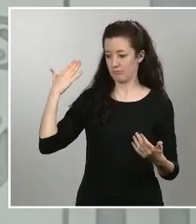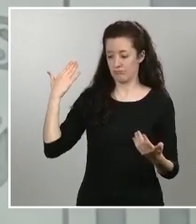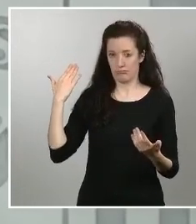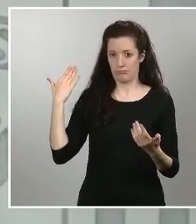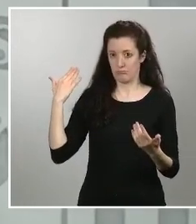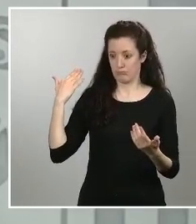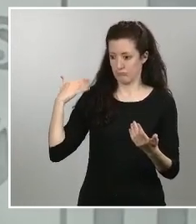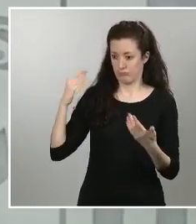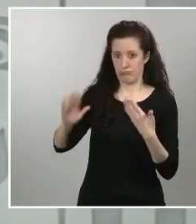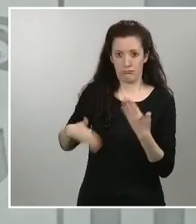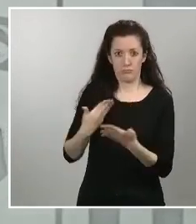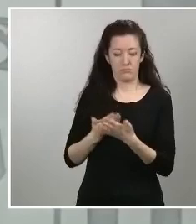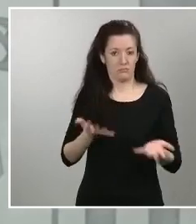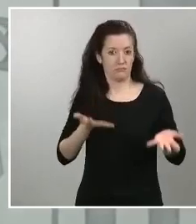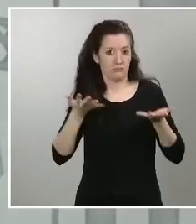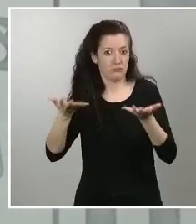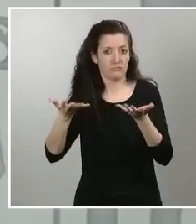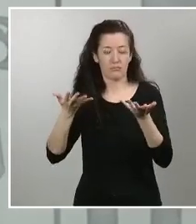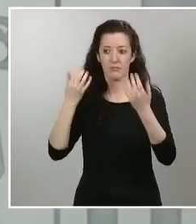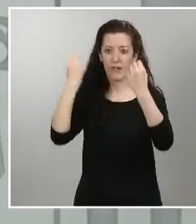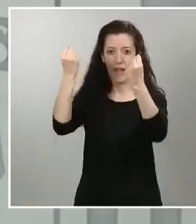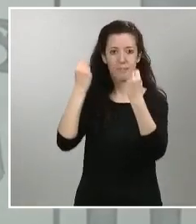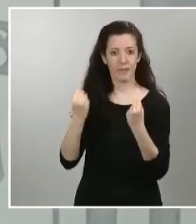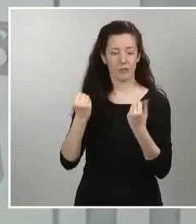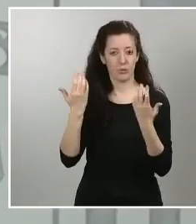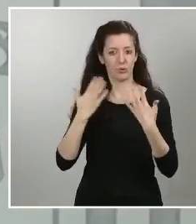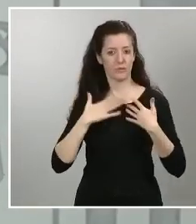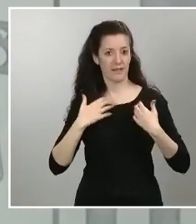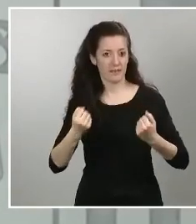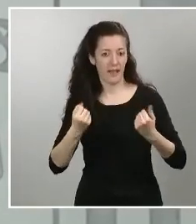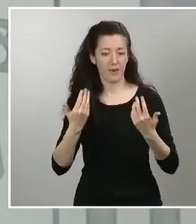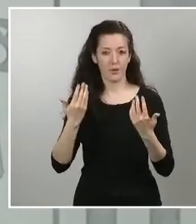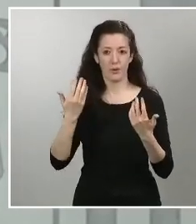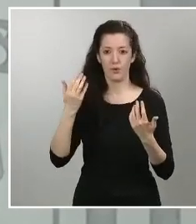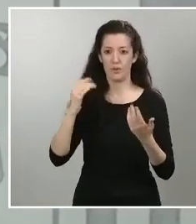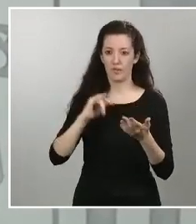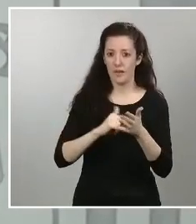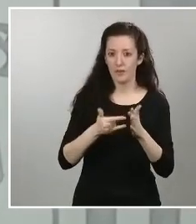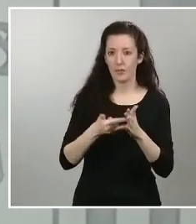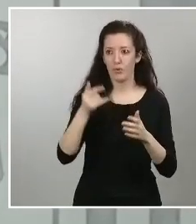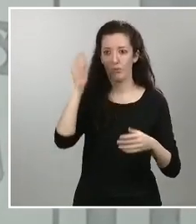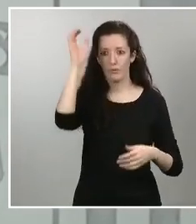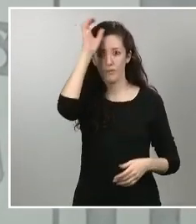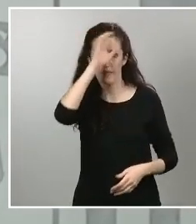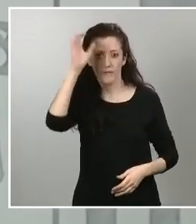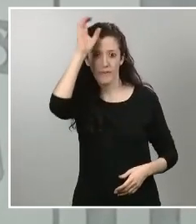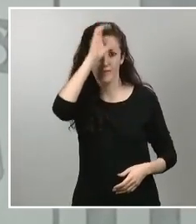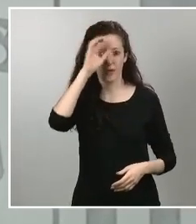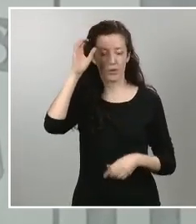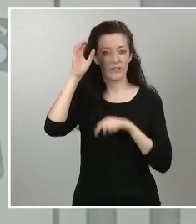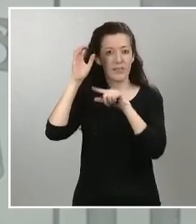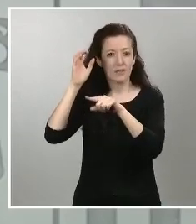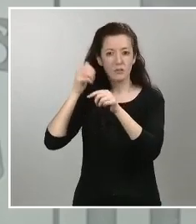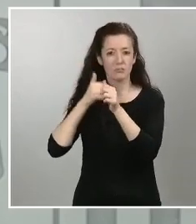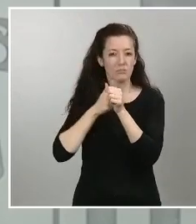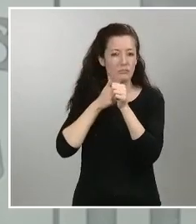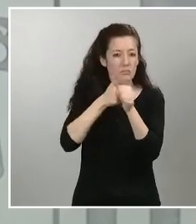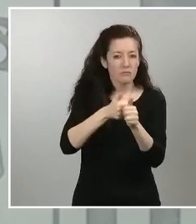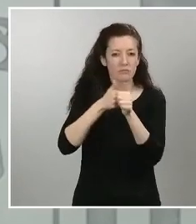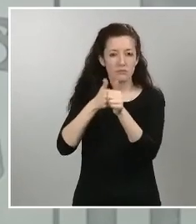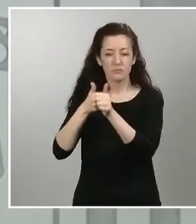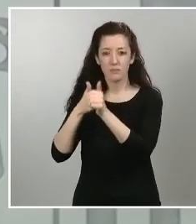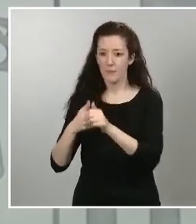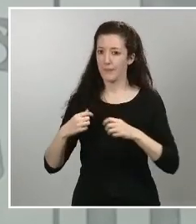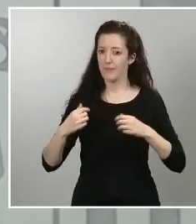grupo de expertos del grupo de técnicos de científicos que están monitorizando cada día el cómo se está desarrollando